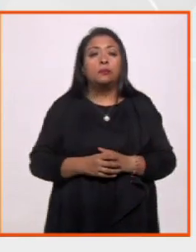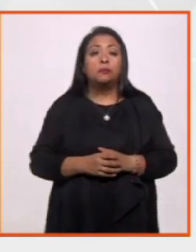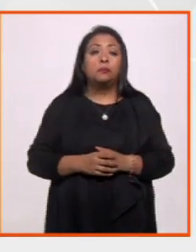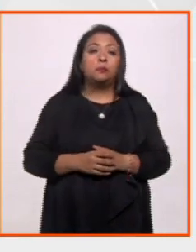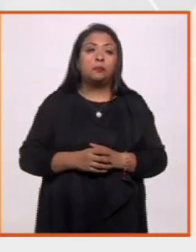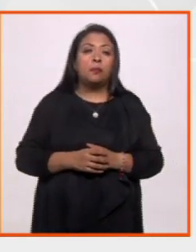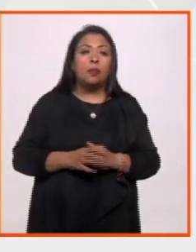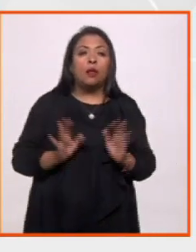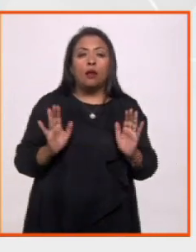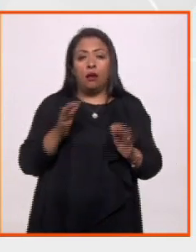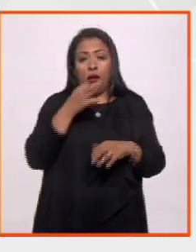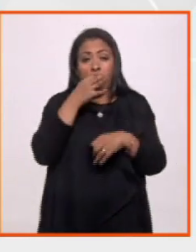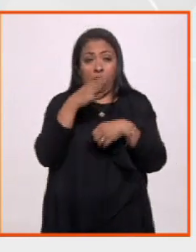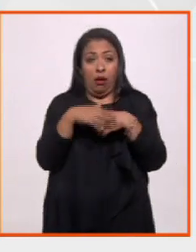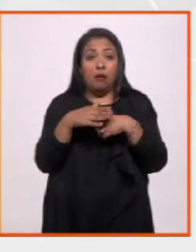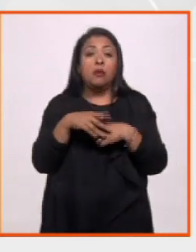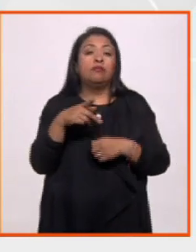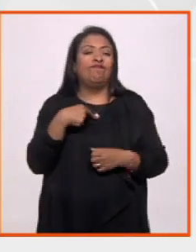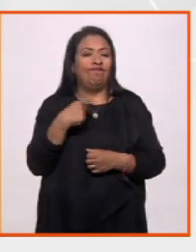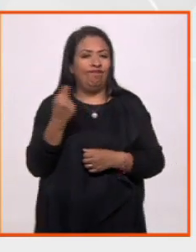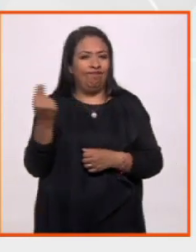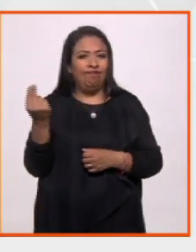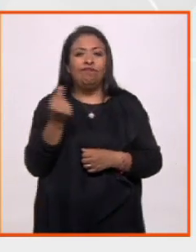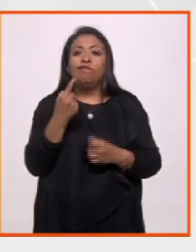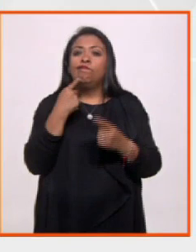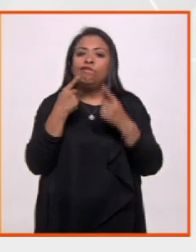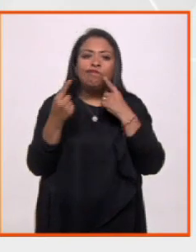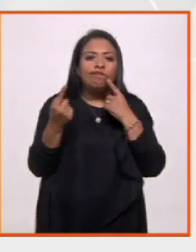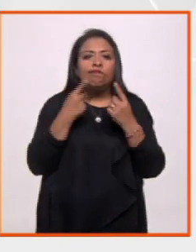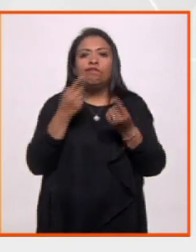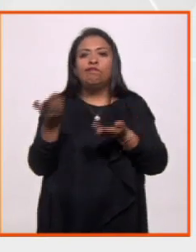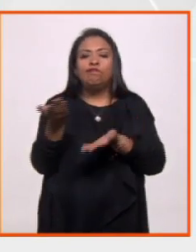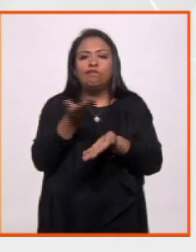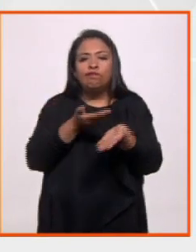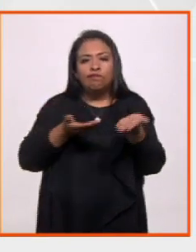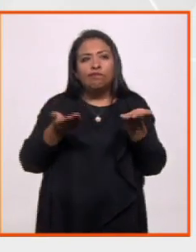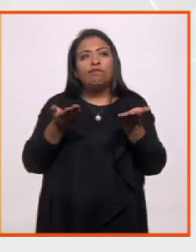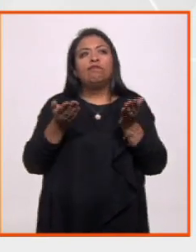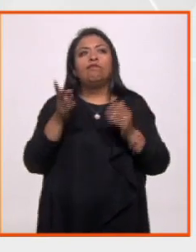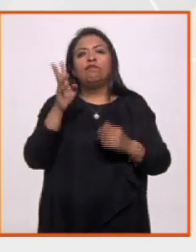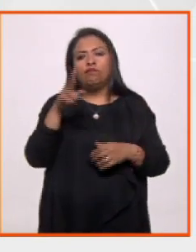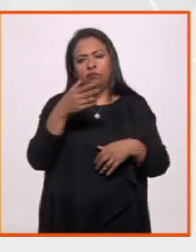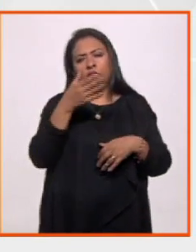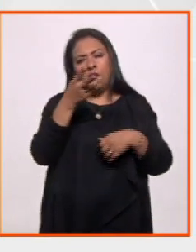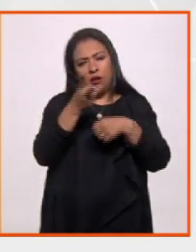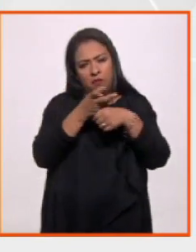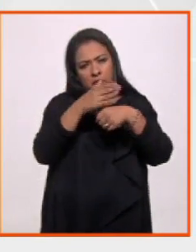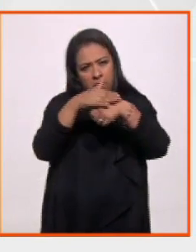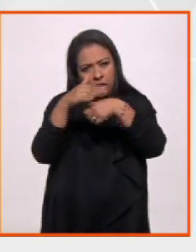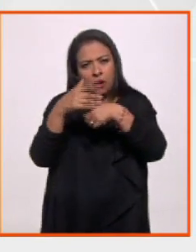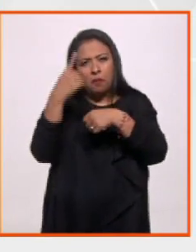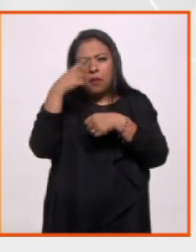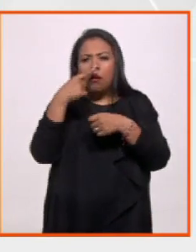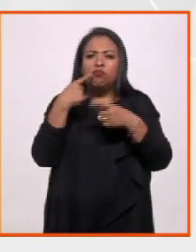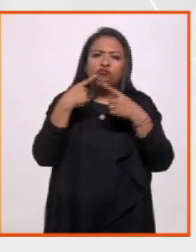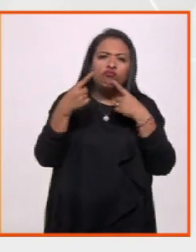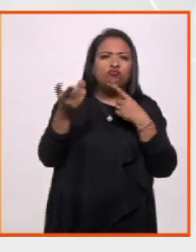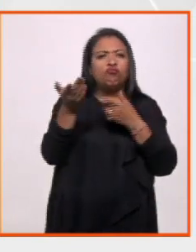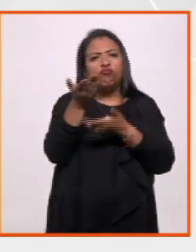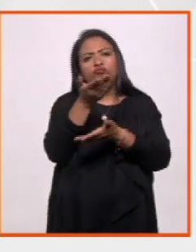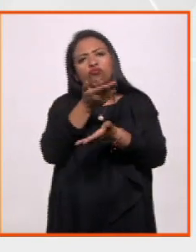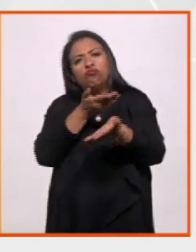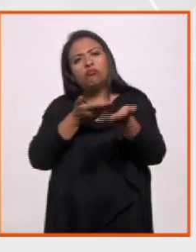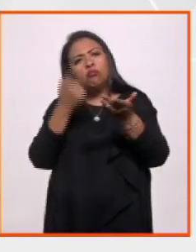reiteran que hay que dialogar, reiteran este llamado al diálogo para